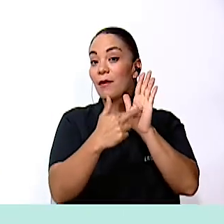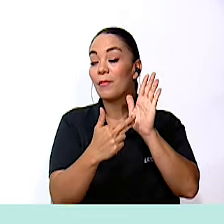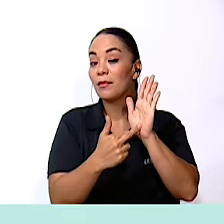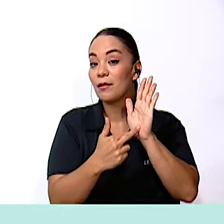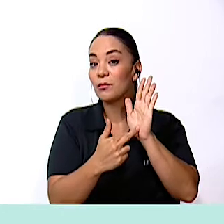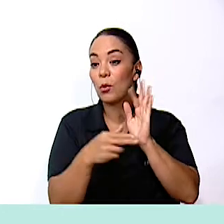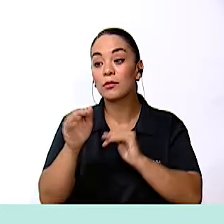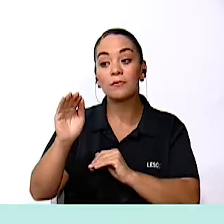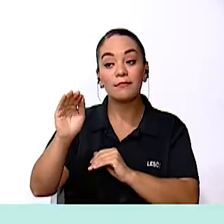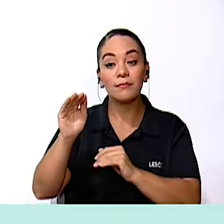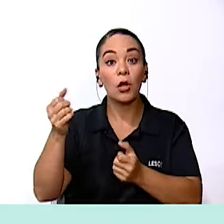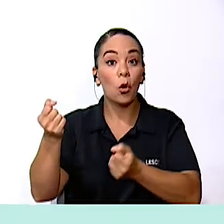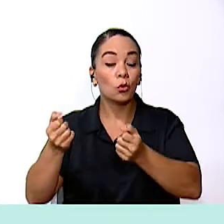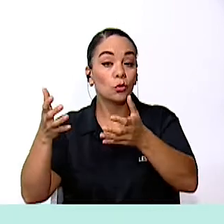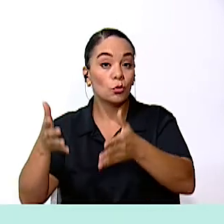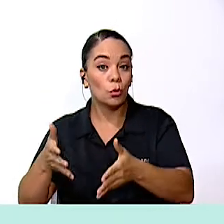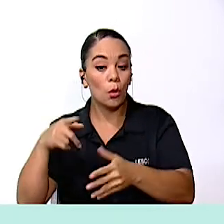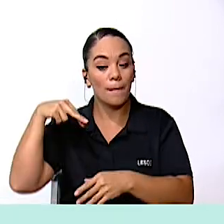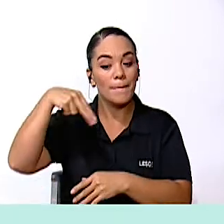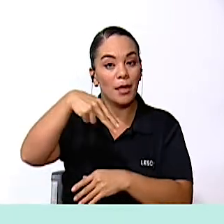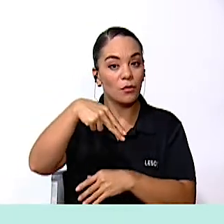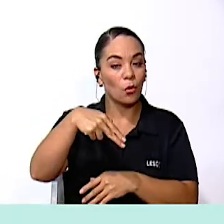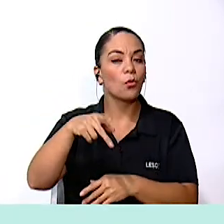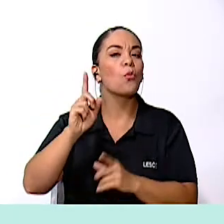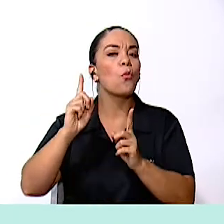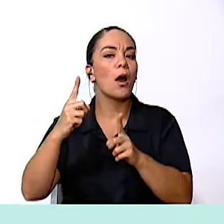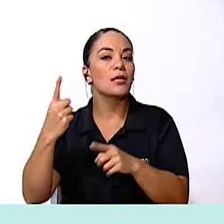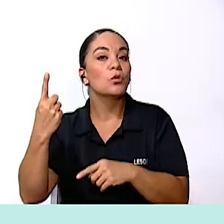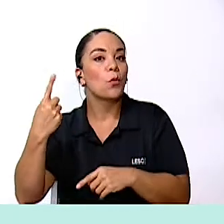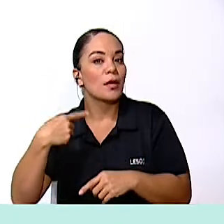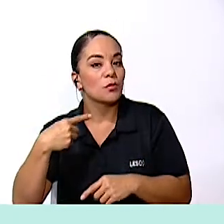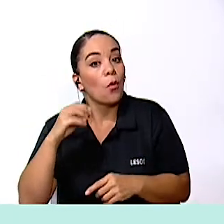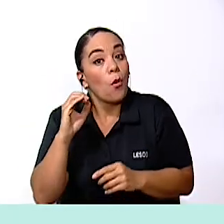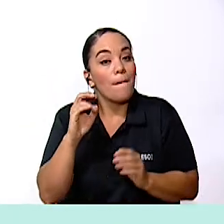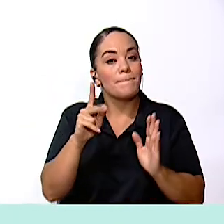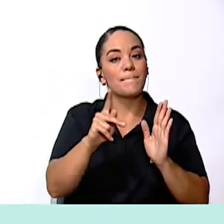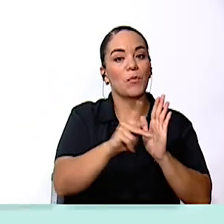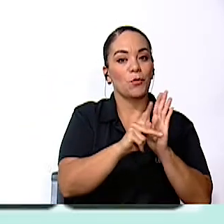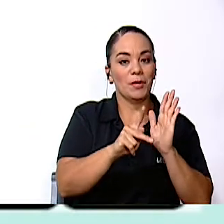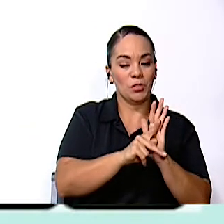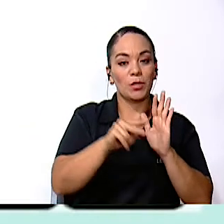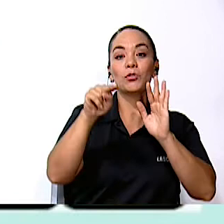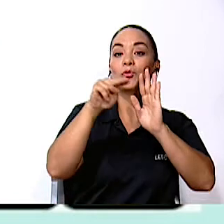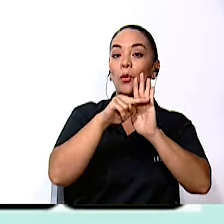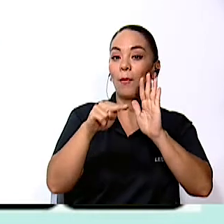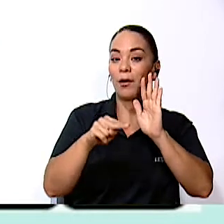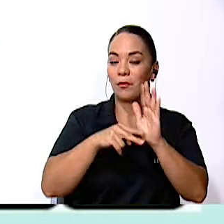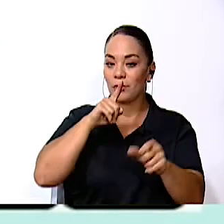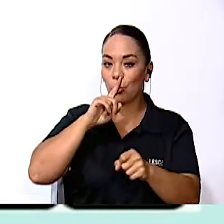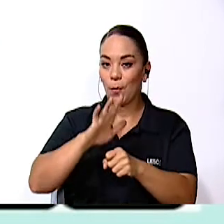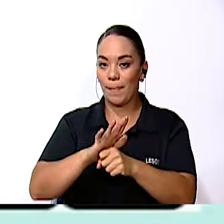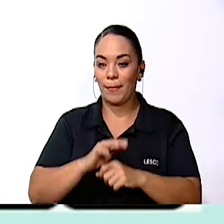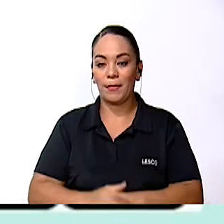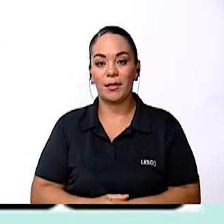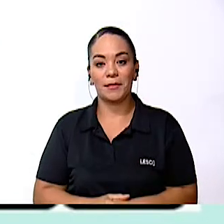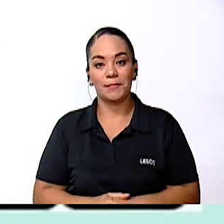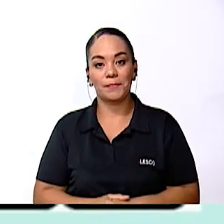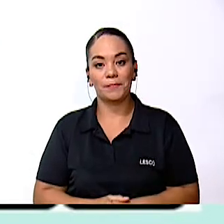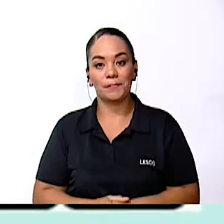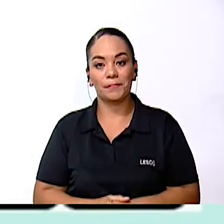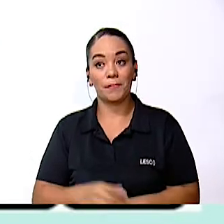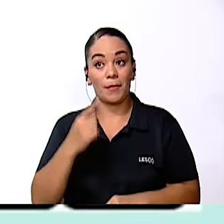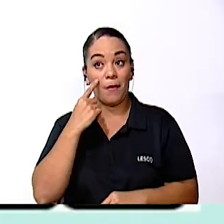conductor o al peatón Las obligaciones o prohibiciones y normativas que debe cumplir Tienen forma